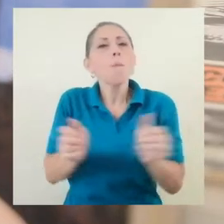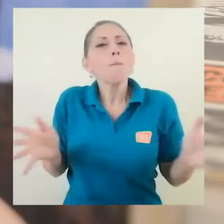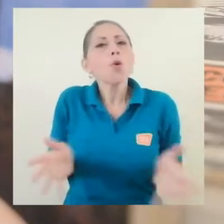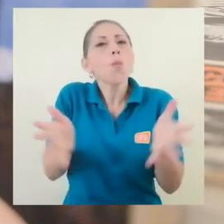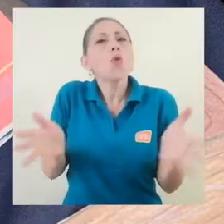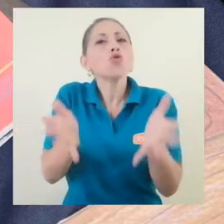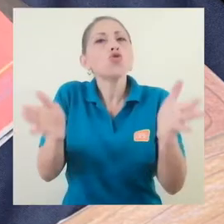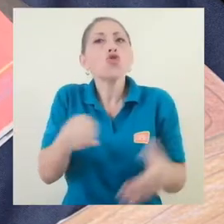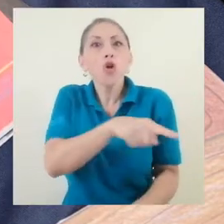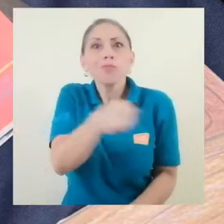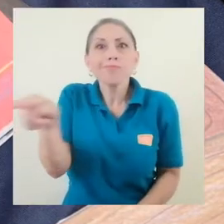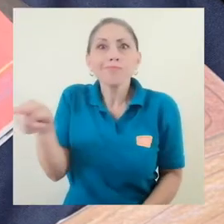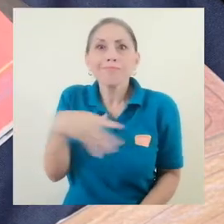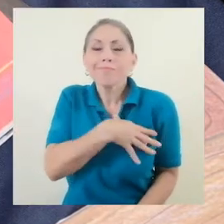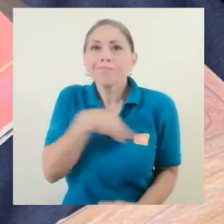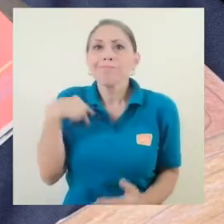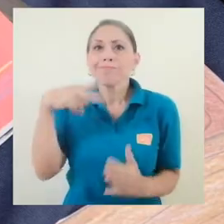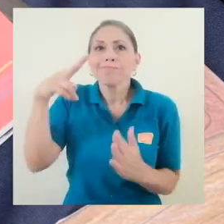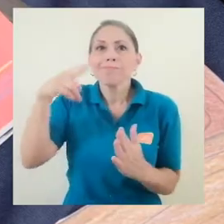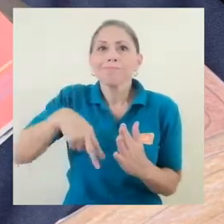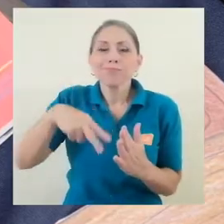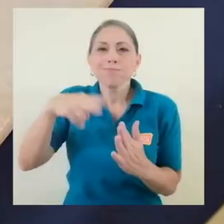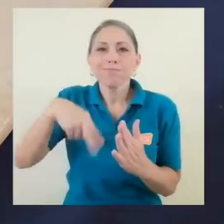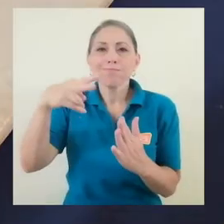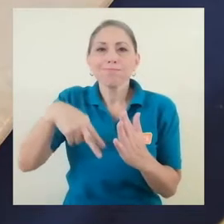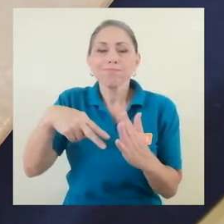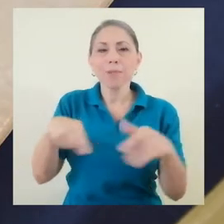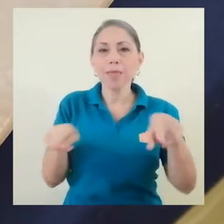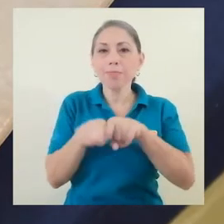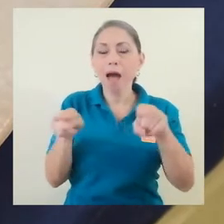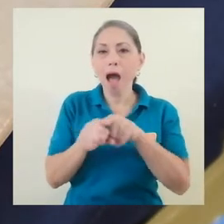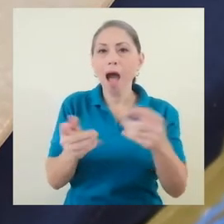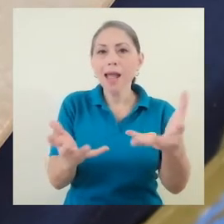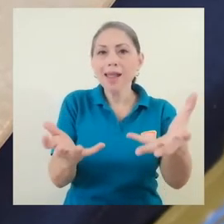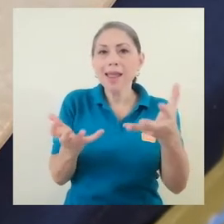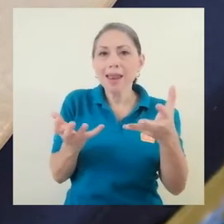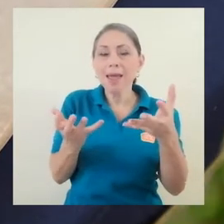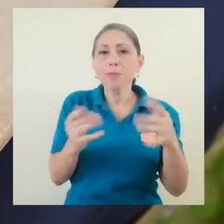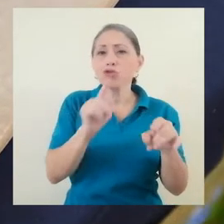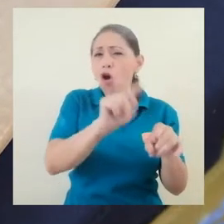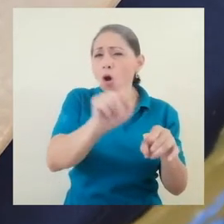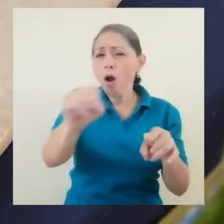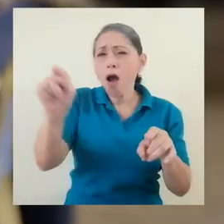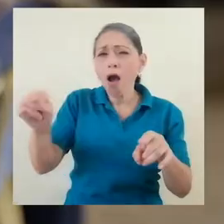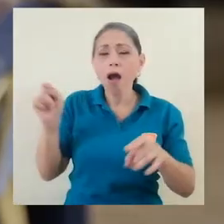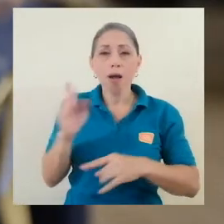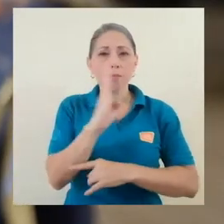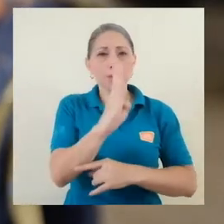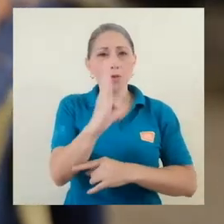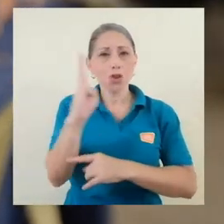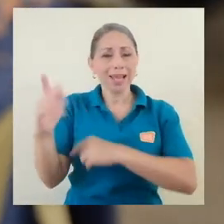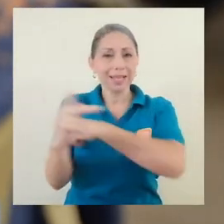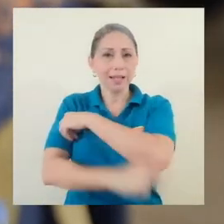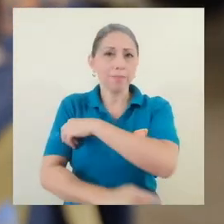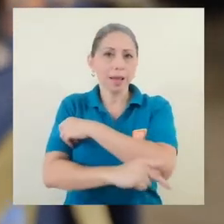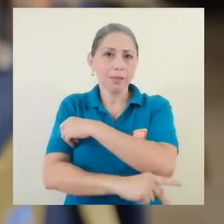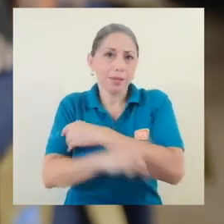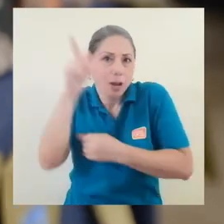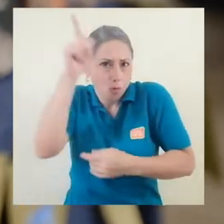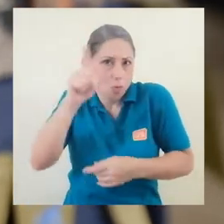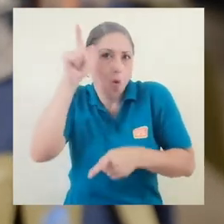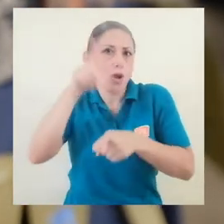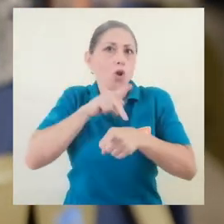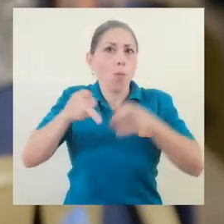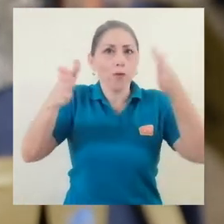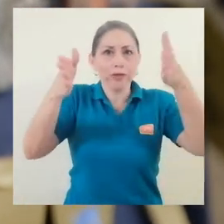de la lectura. De alguna manera también queremos que las bibliotecas del país y por supuesto los profesionales